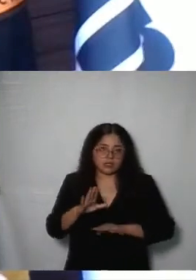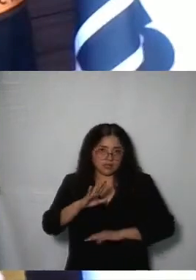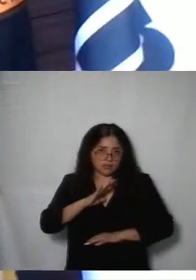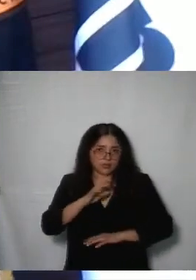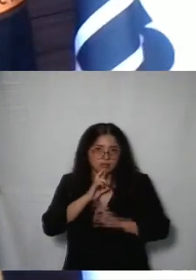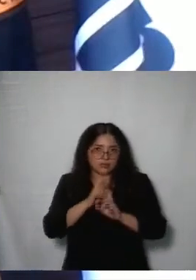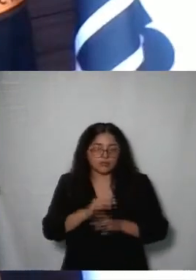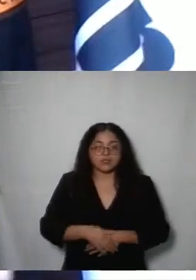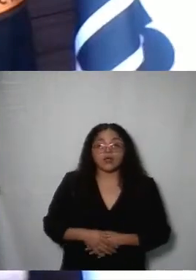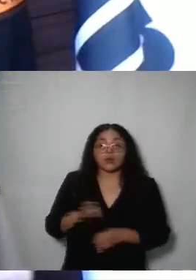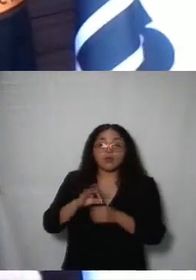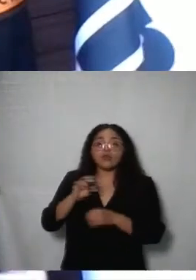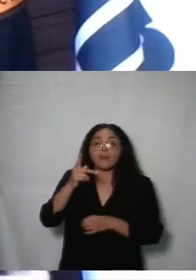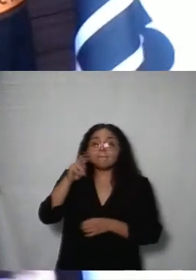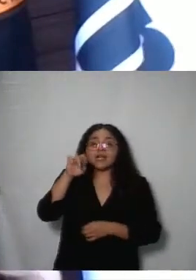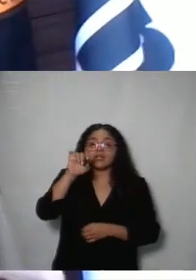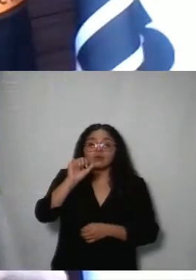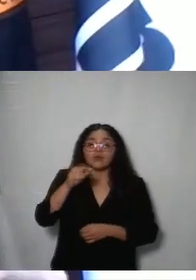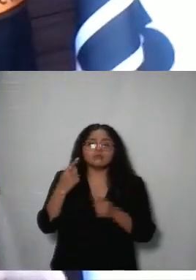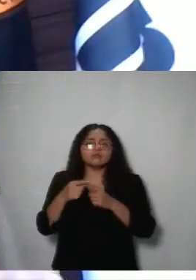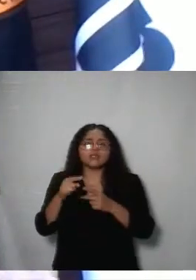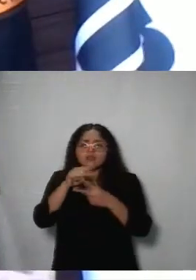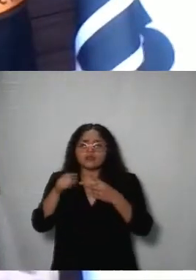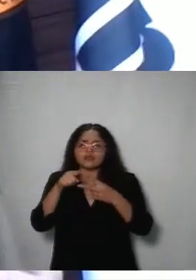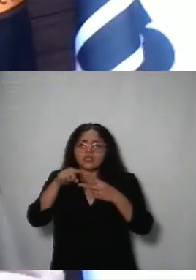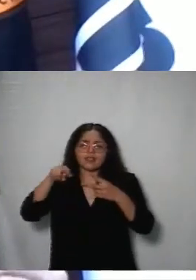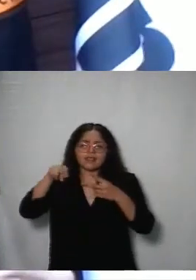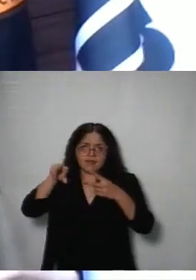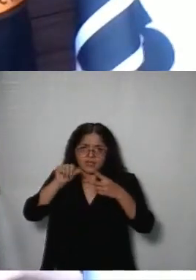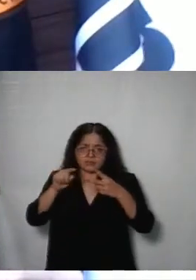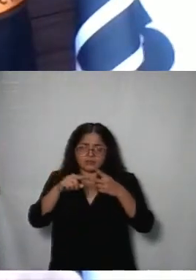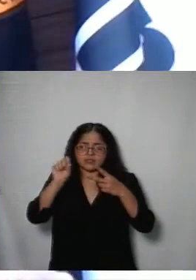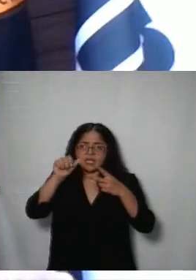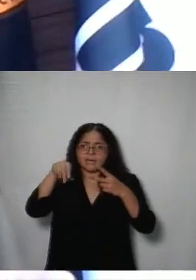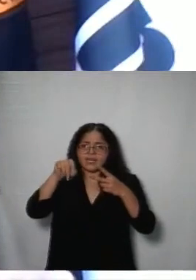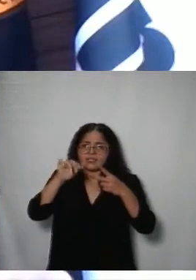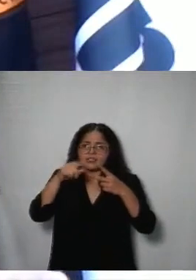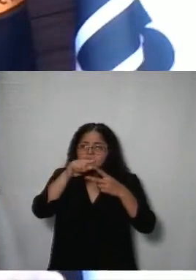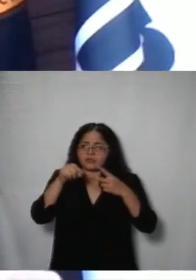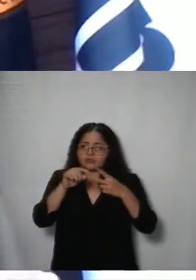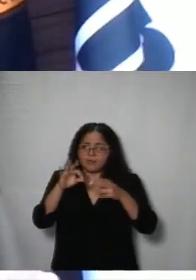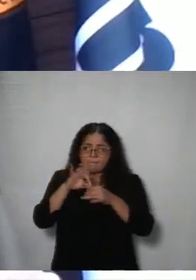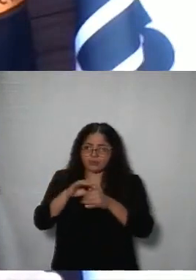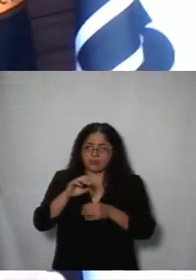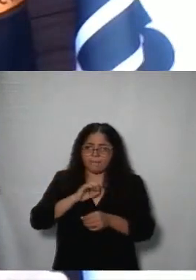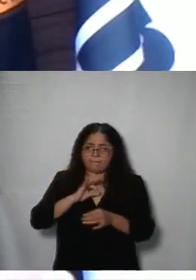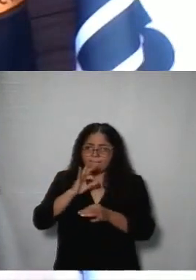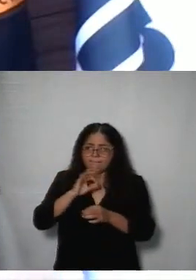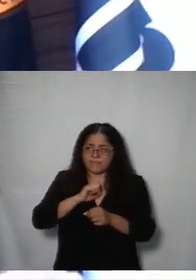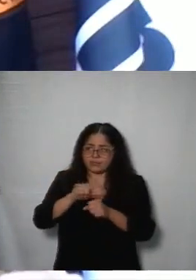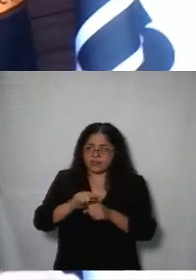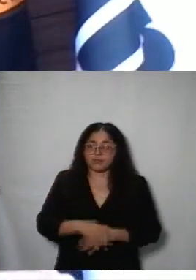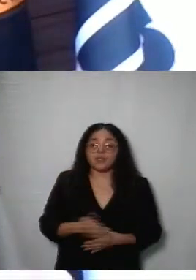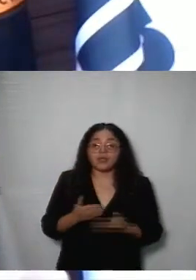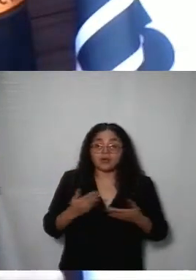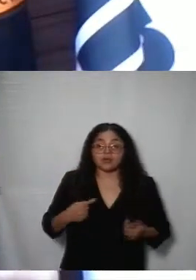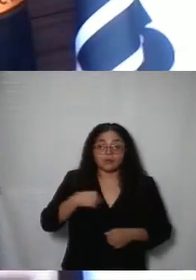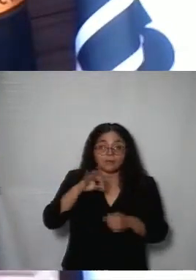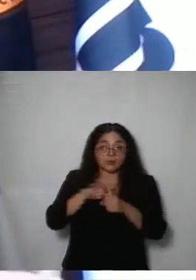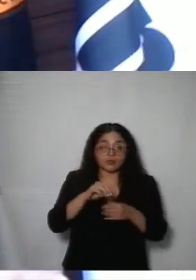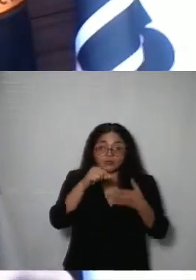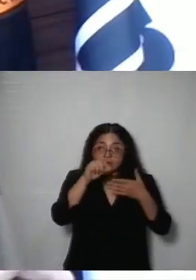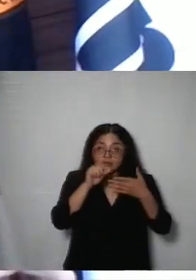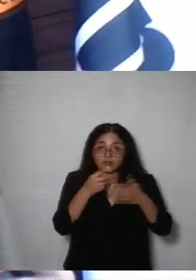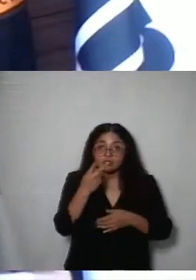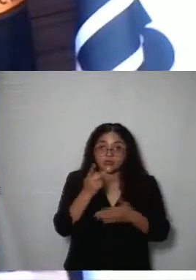y se de vista con los votos particulares de la comisionada Nava y la comisionada San Martín y el voto concurrente del comisionado Guerrero ahora procederé tomar